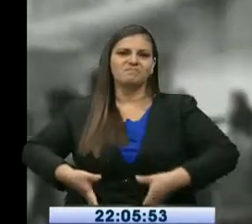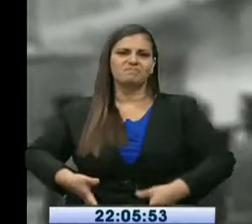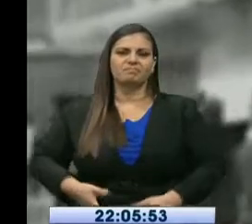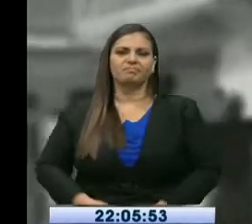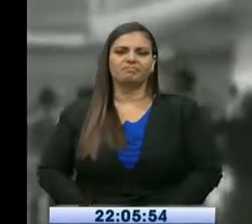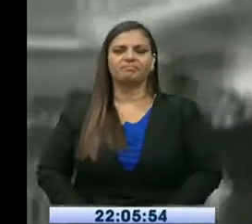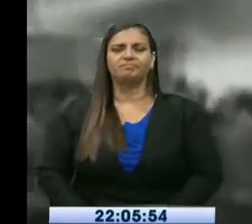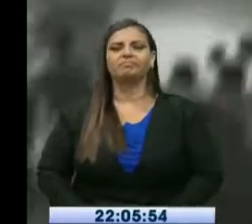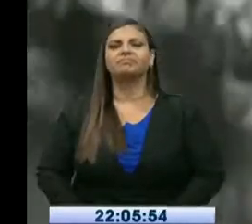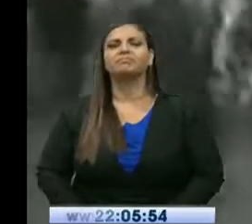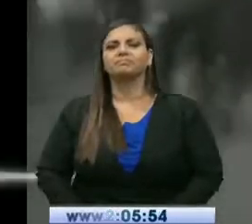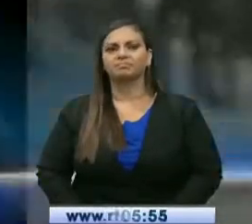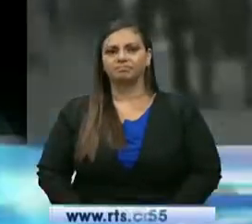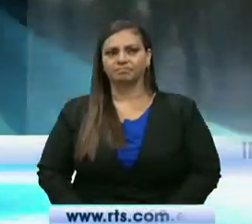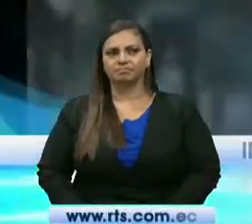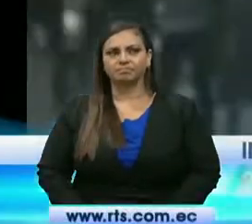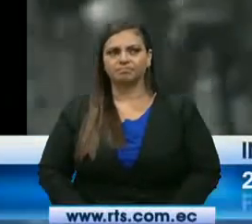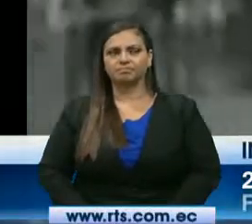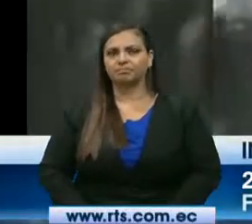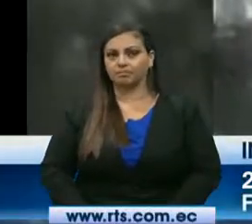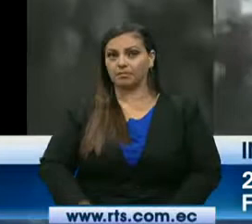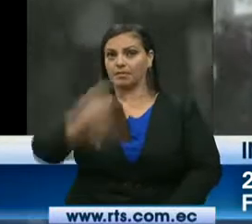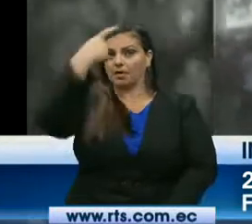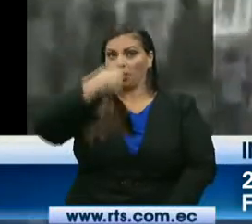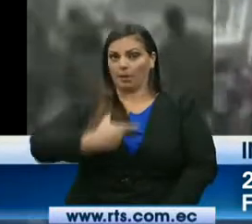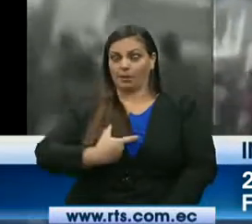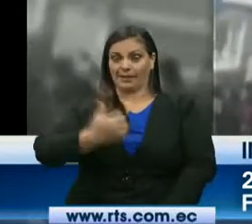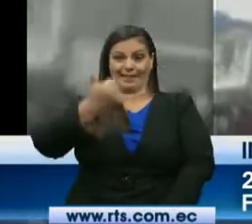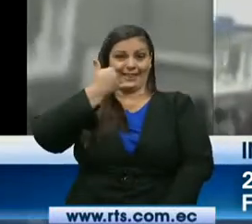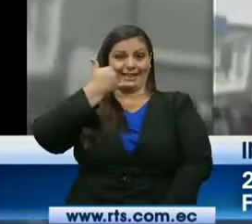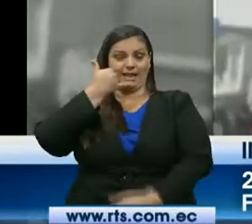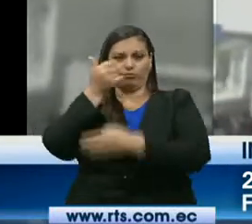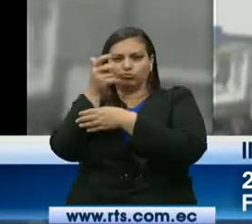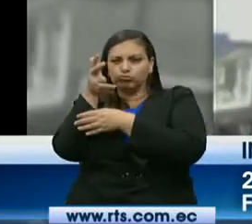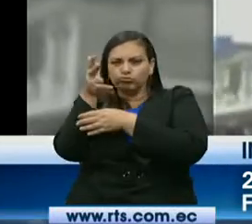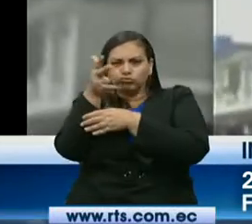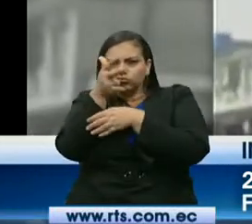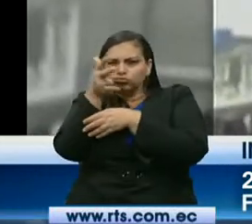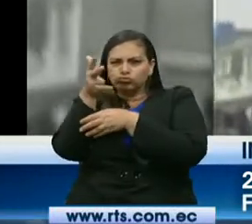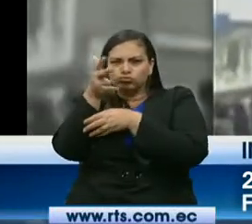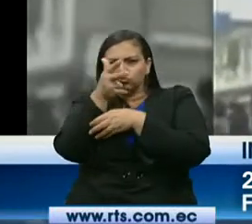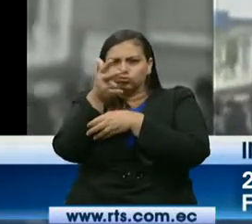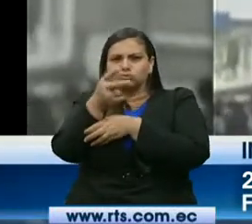Desde este teléfono celular se puede divisar la magnitud del incendio.